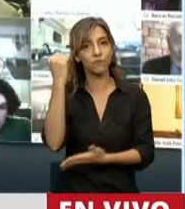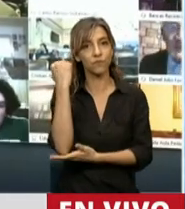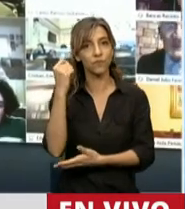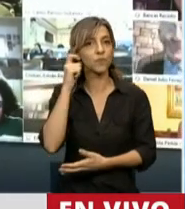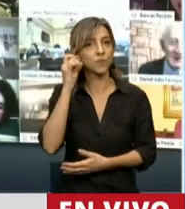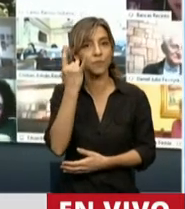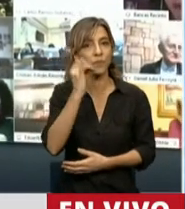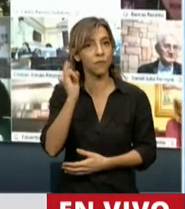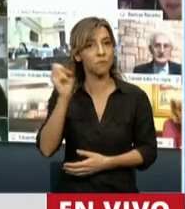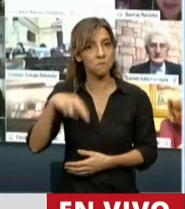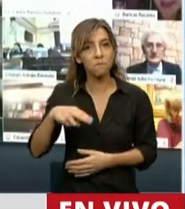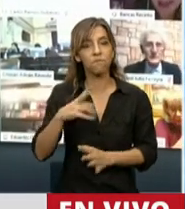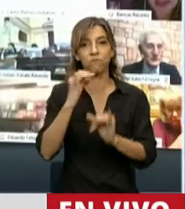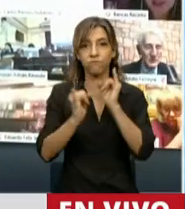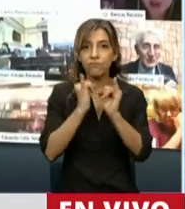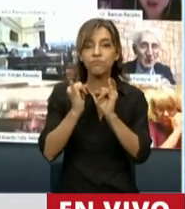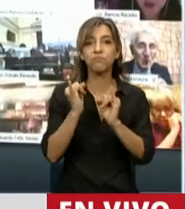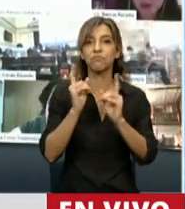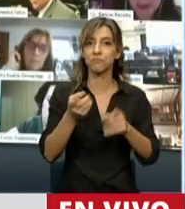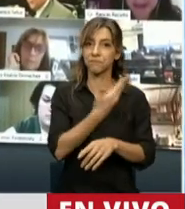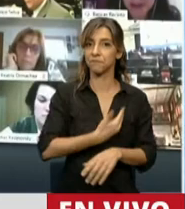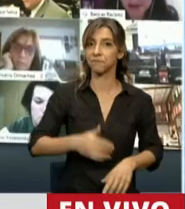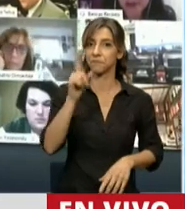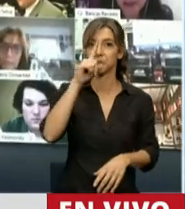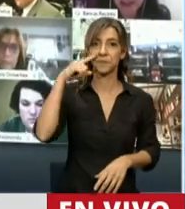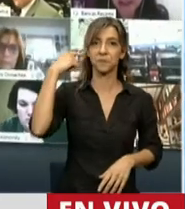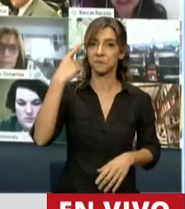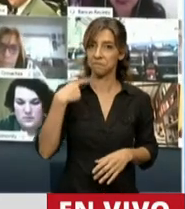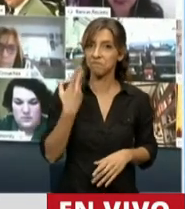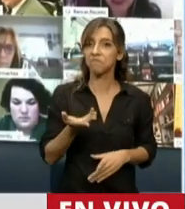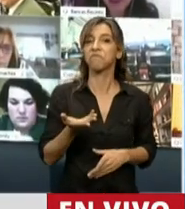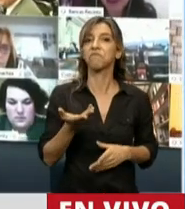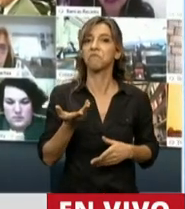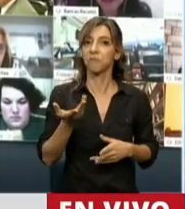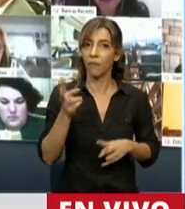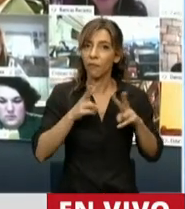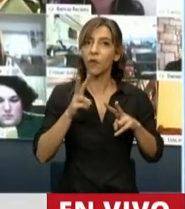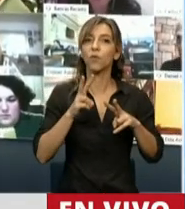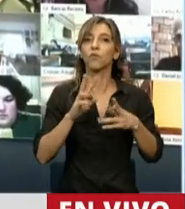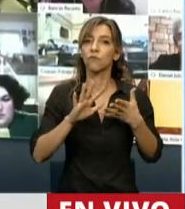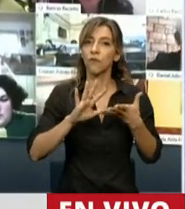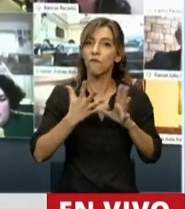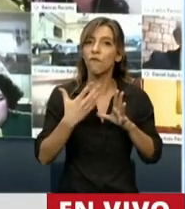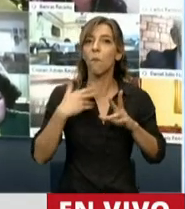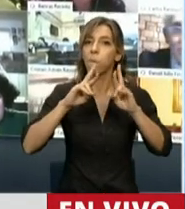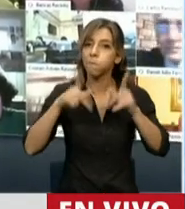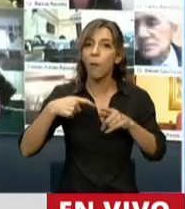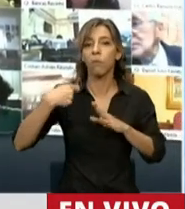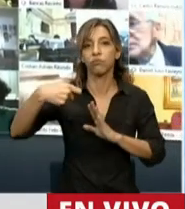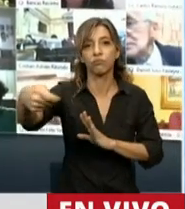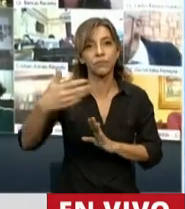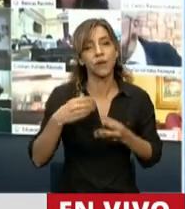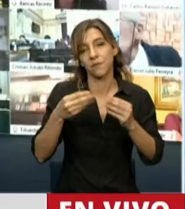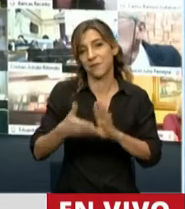y la decisión de nuestro Presidente Alberto Fernández de retomar la política de desendeudamiento que inició por allá en el 2005